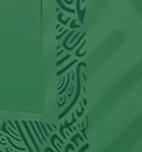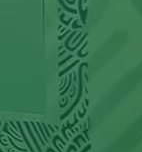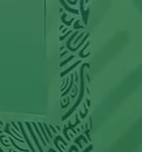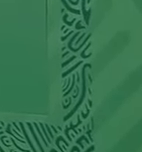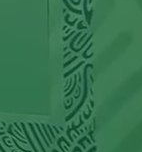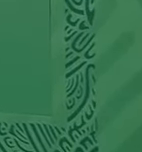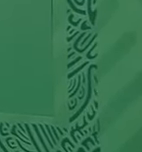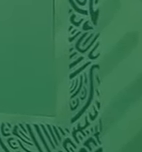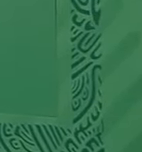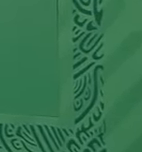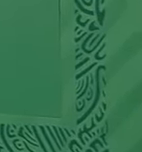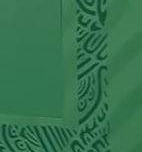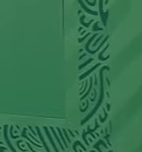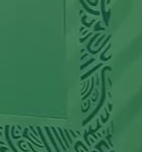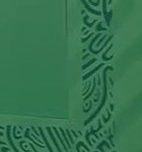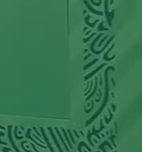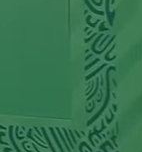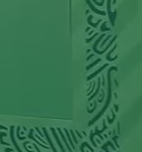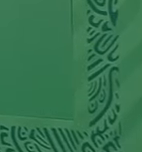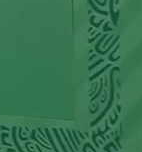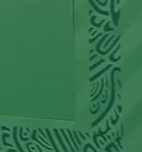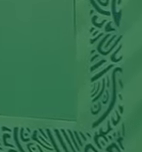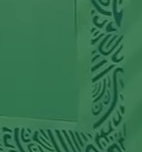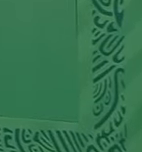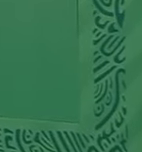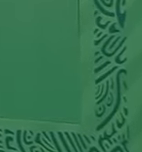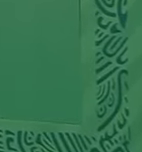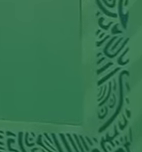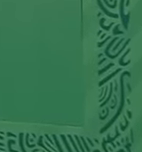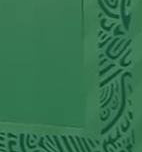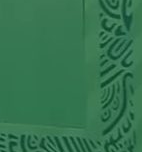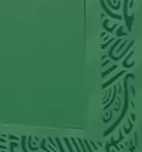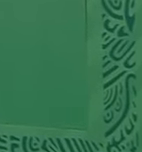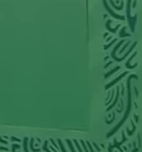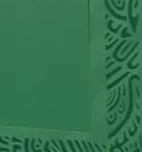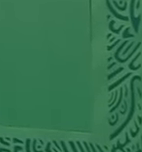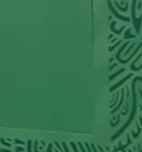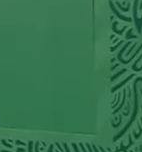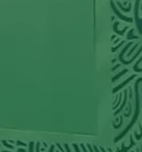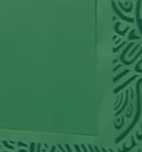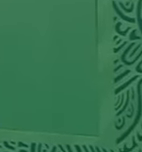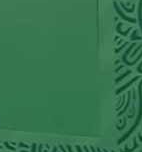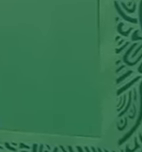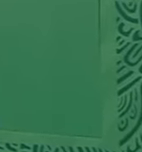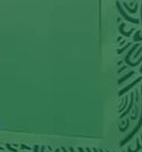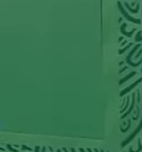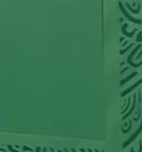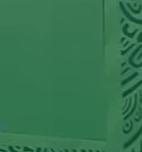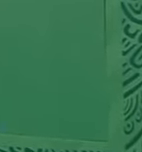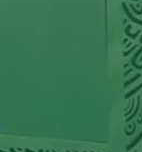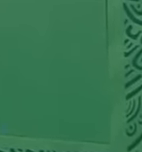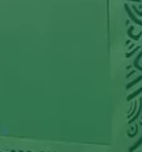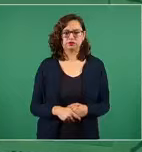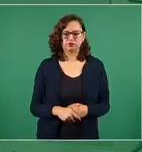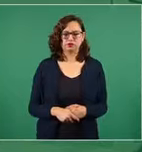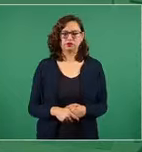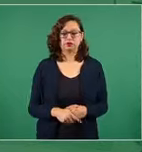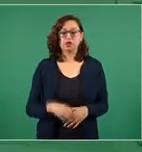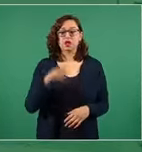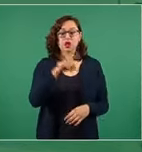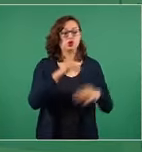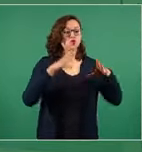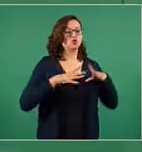no era delito grave, porque en el gobierno de Salinas modificaron el Código Penal